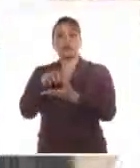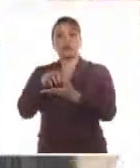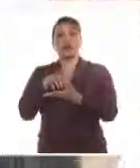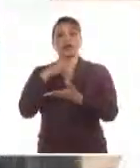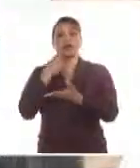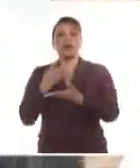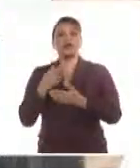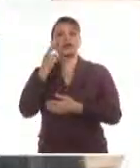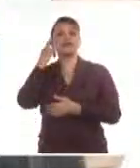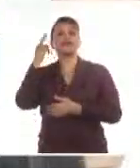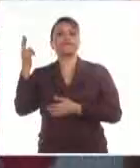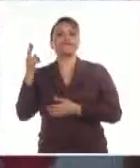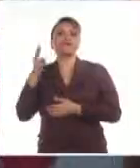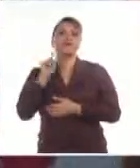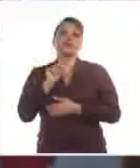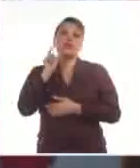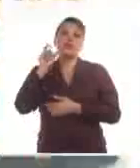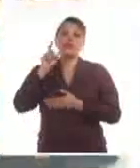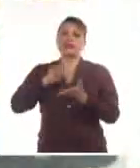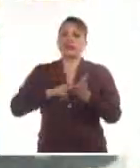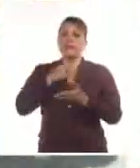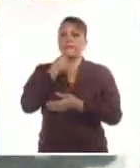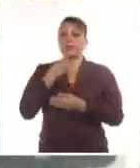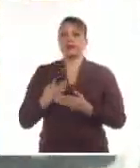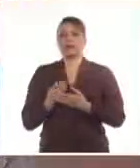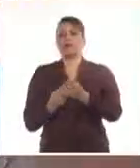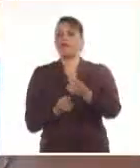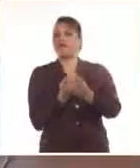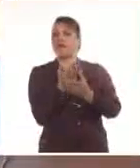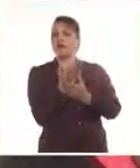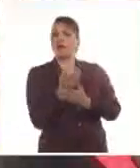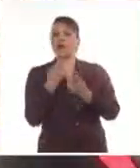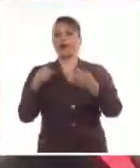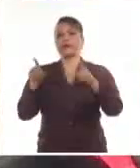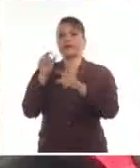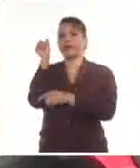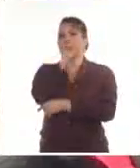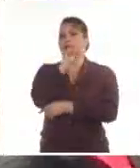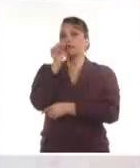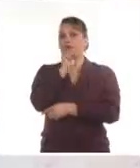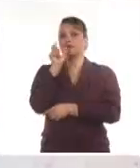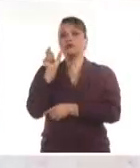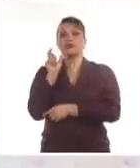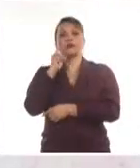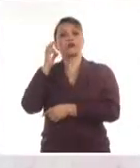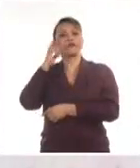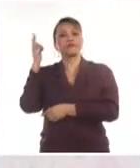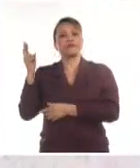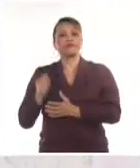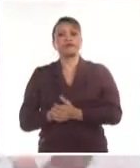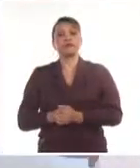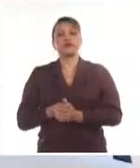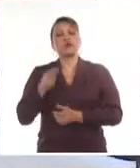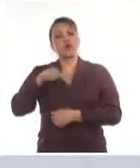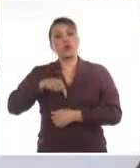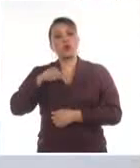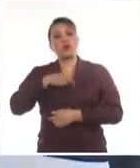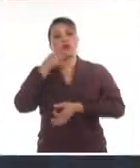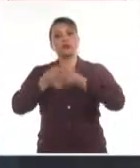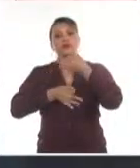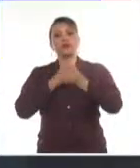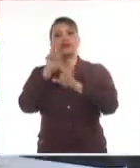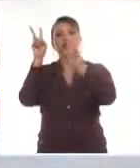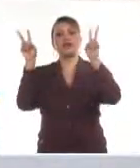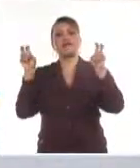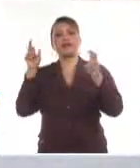a honrar su memoria para rendir ofrenda, hacer canción y la palabra, Hacemos realidad una frase